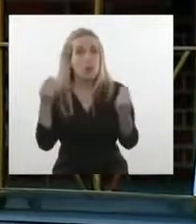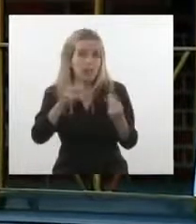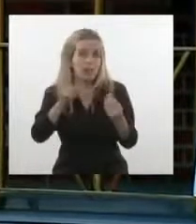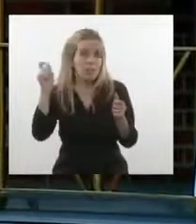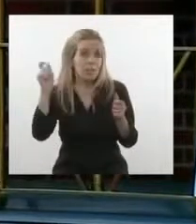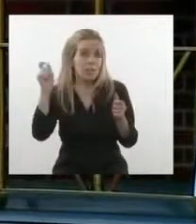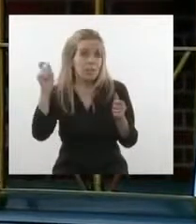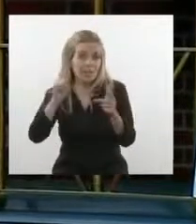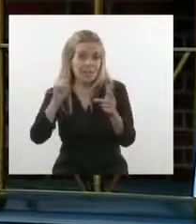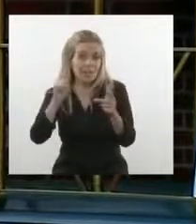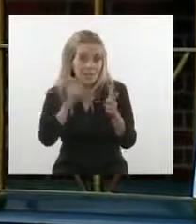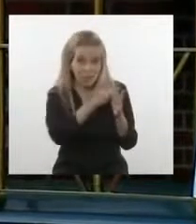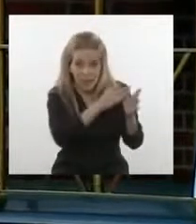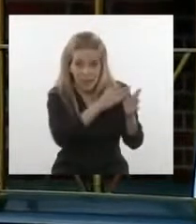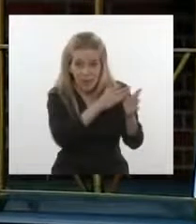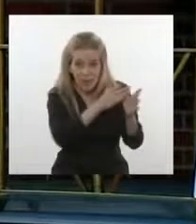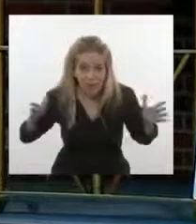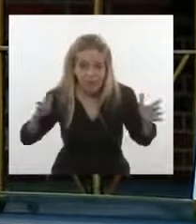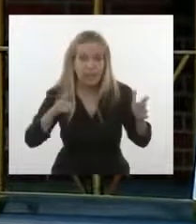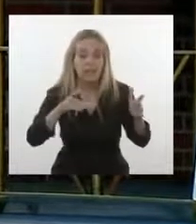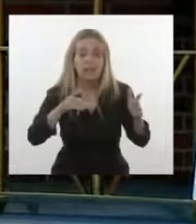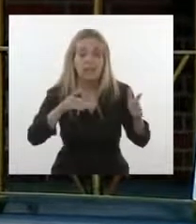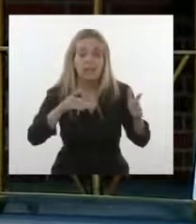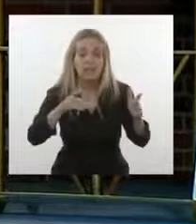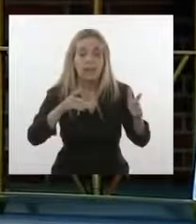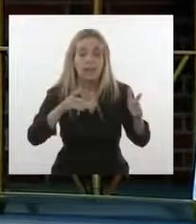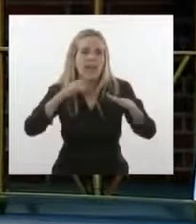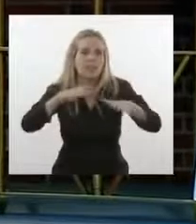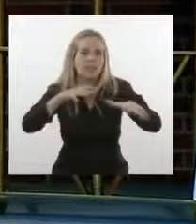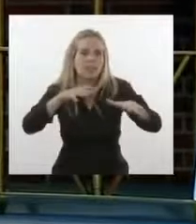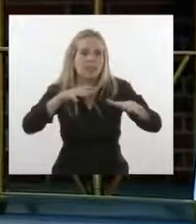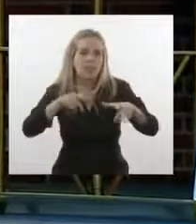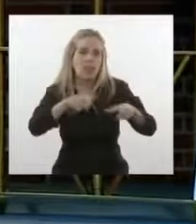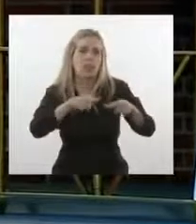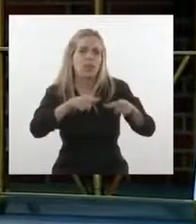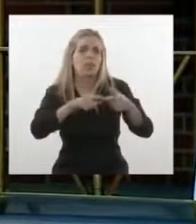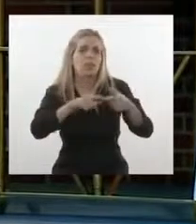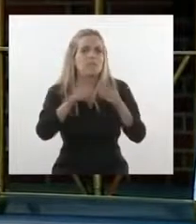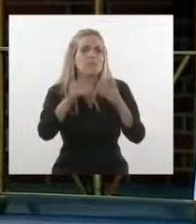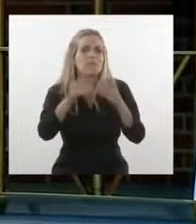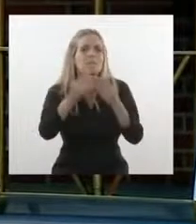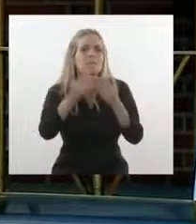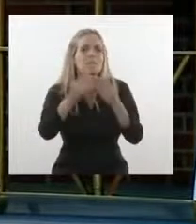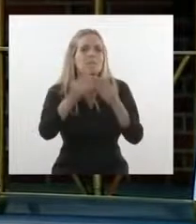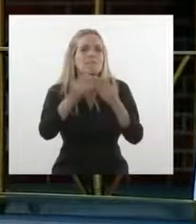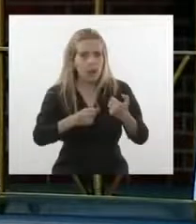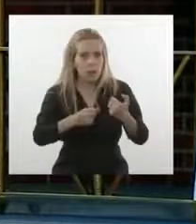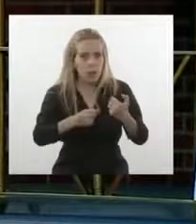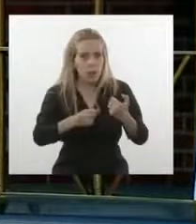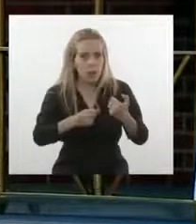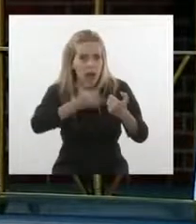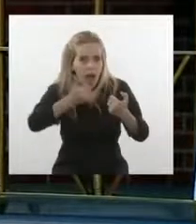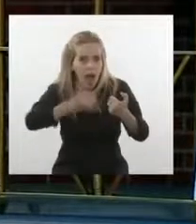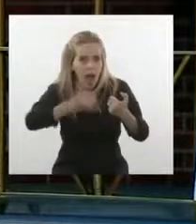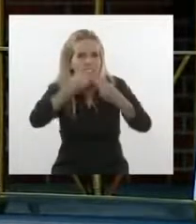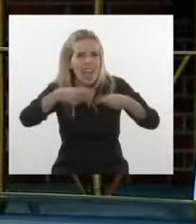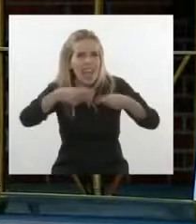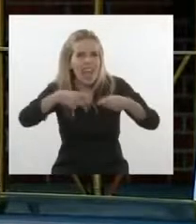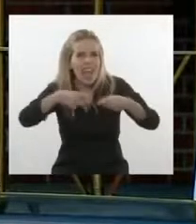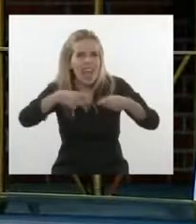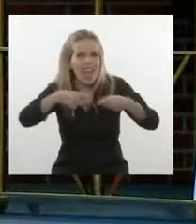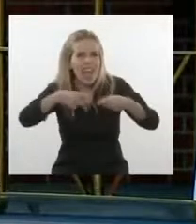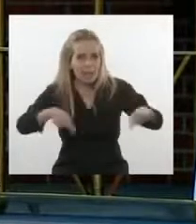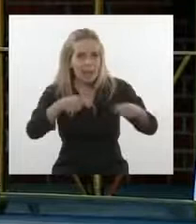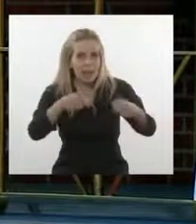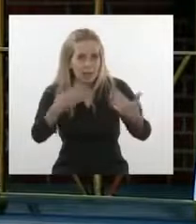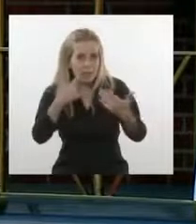meses, con o sin estado de alarma, las comunidades autónomas, junto con el Ministerio de Sanidad, tienen amplios instrumentos para poder hacer frente